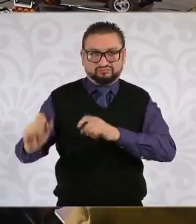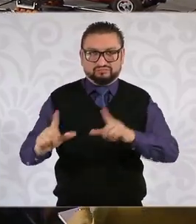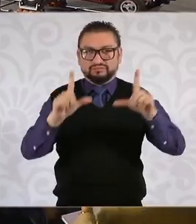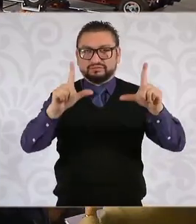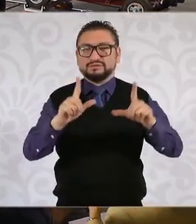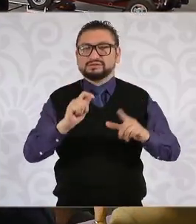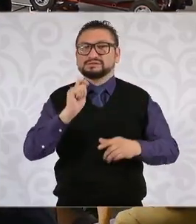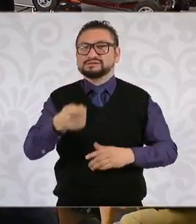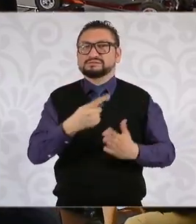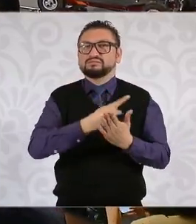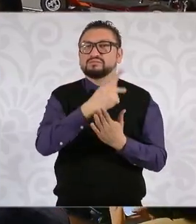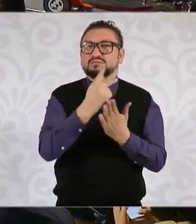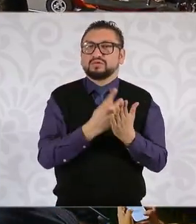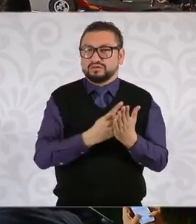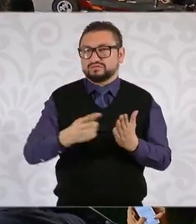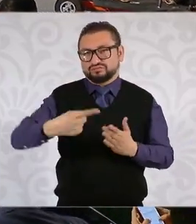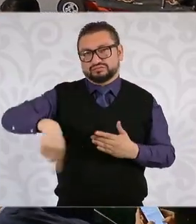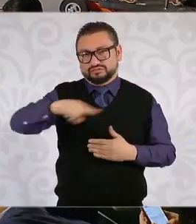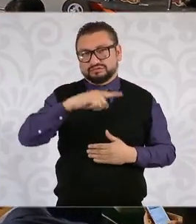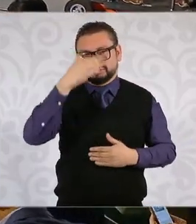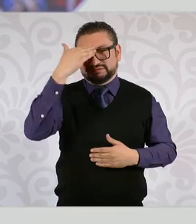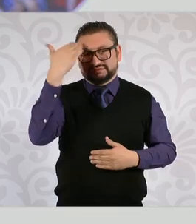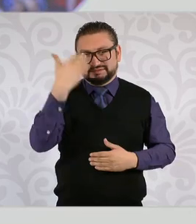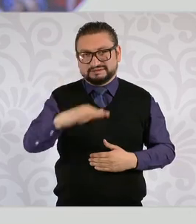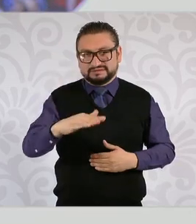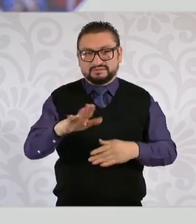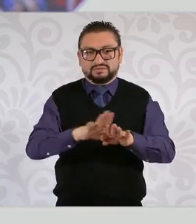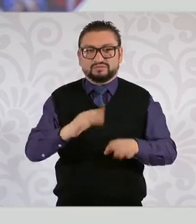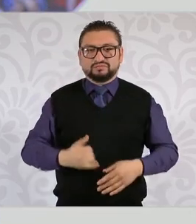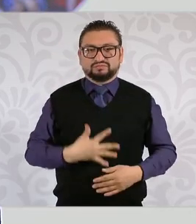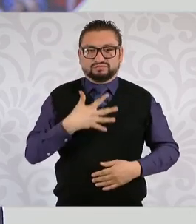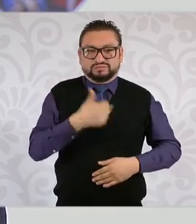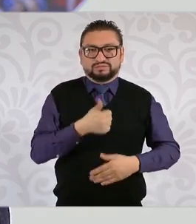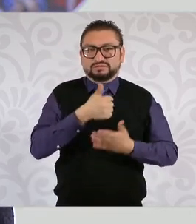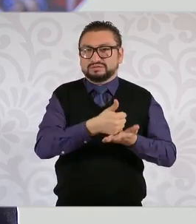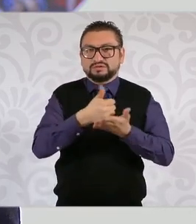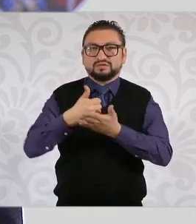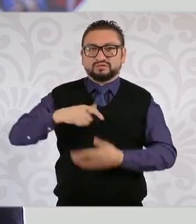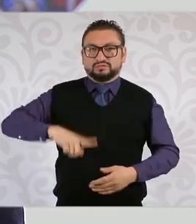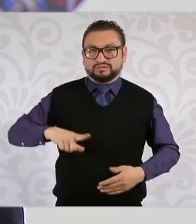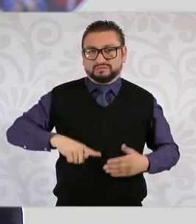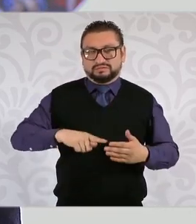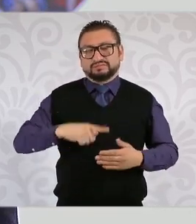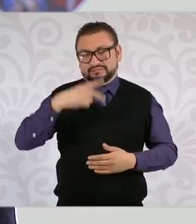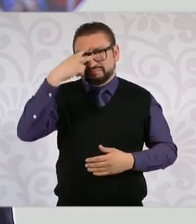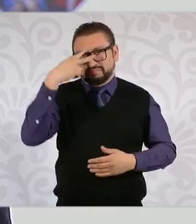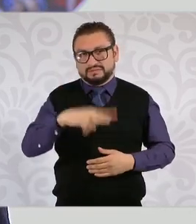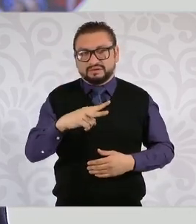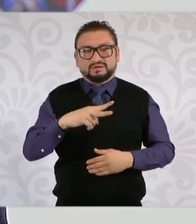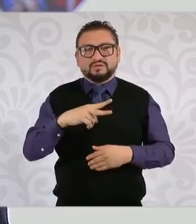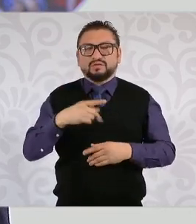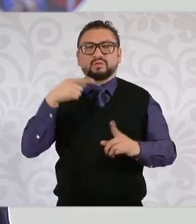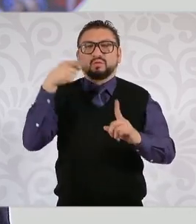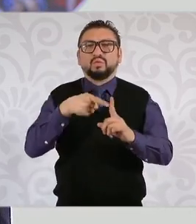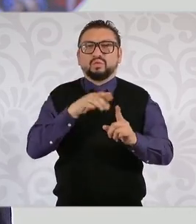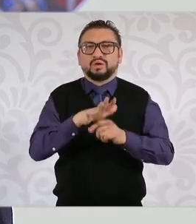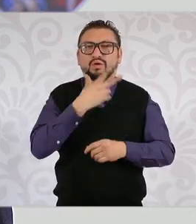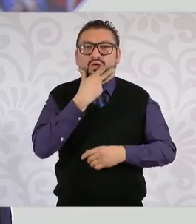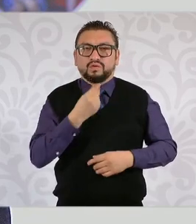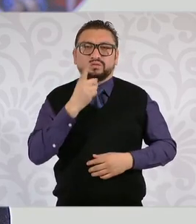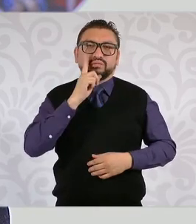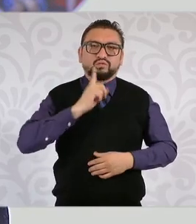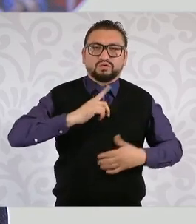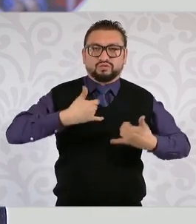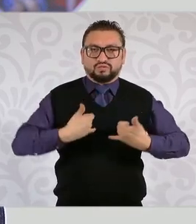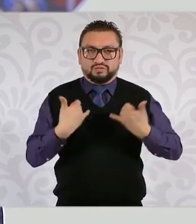al respecto de este programa, que como saben, es un programa del bienestar del gobierno de México, enfocado a atender a hombres y mujeres